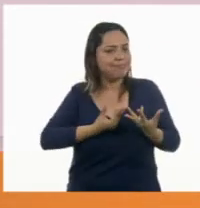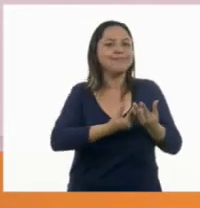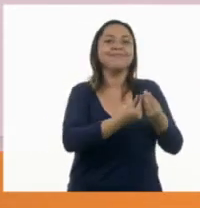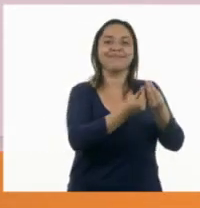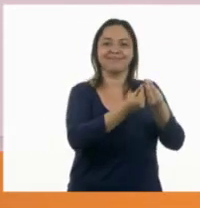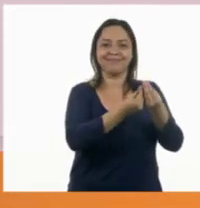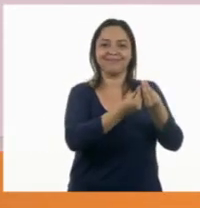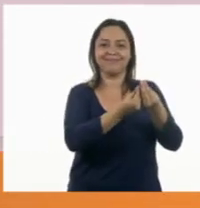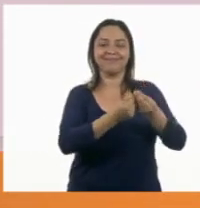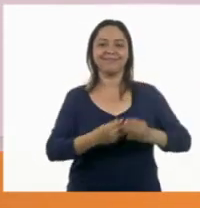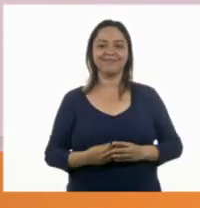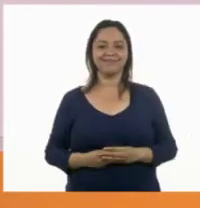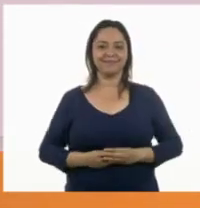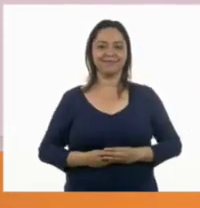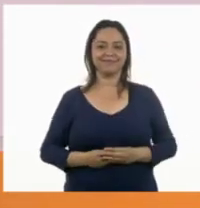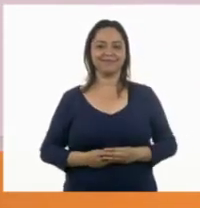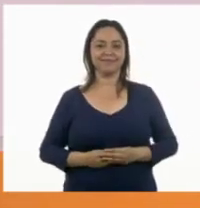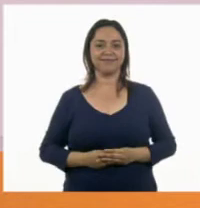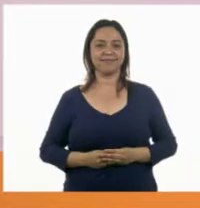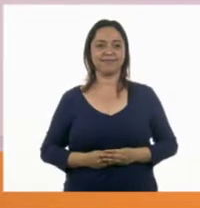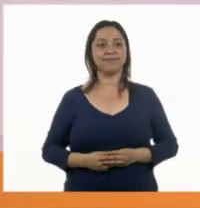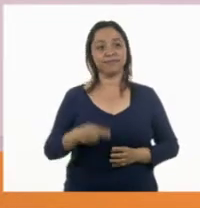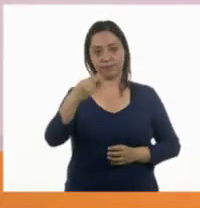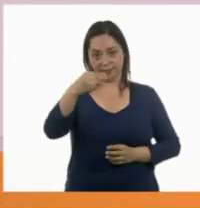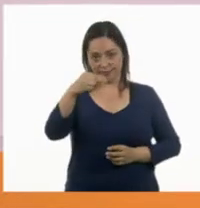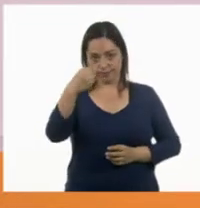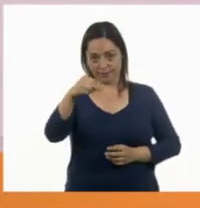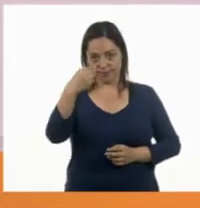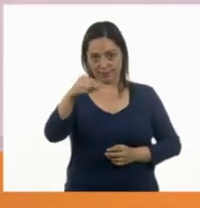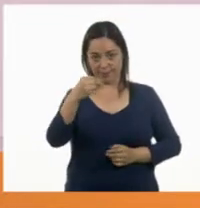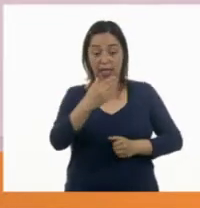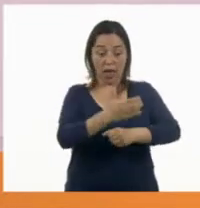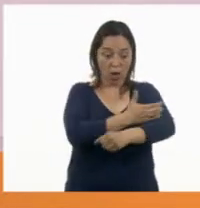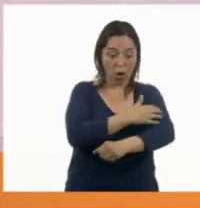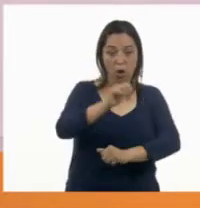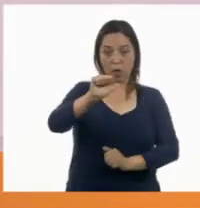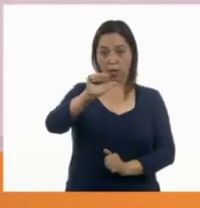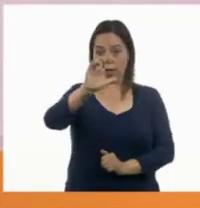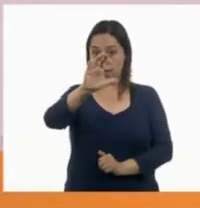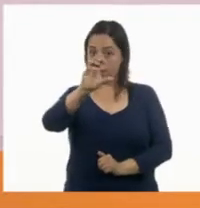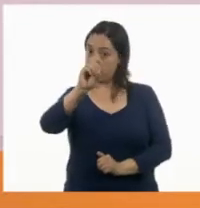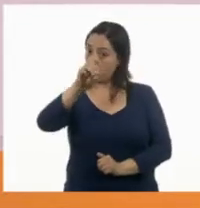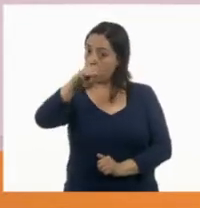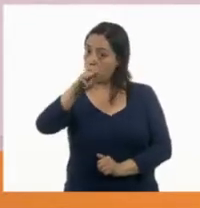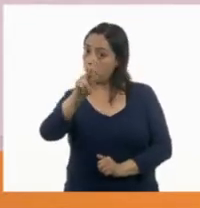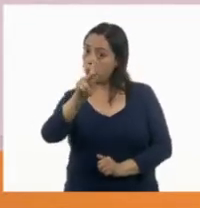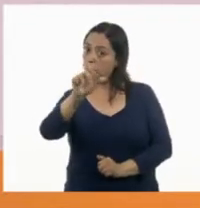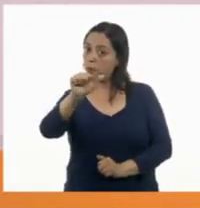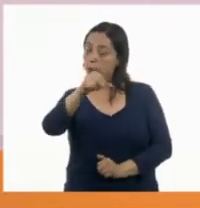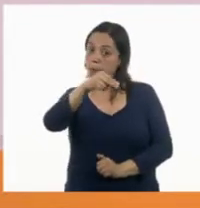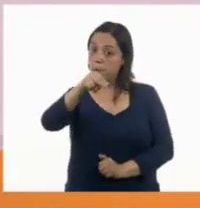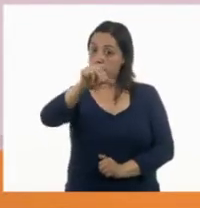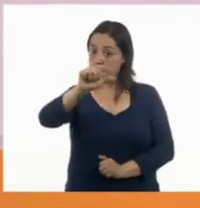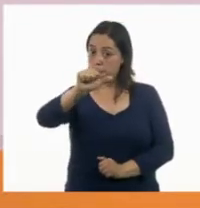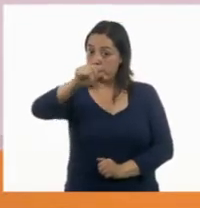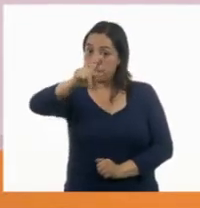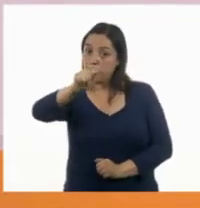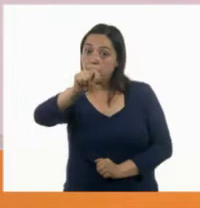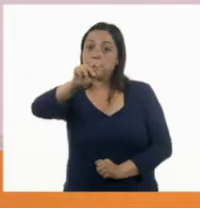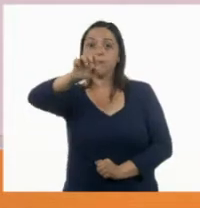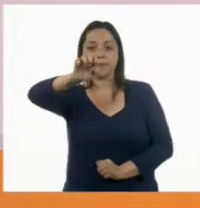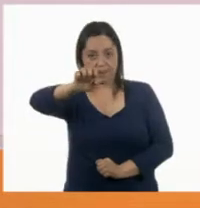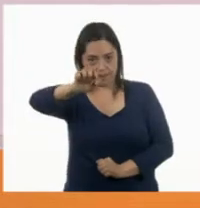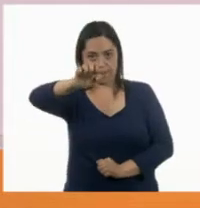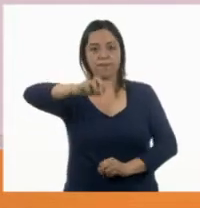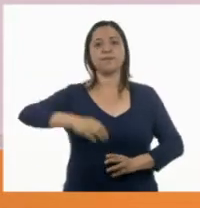acompañante.